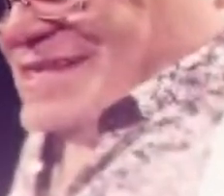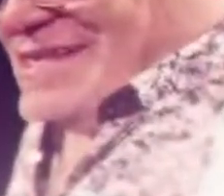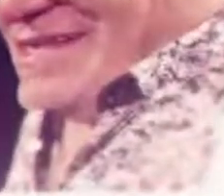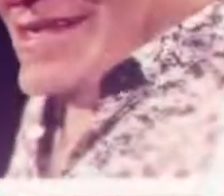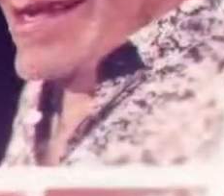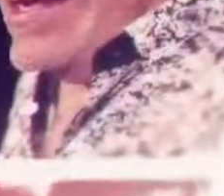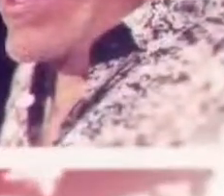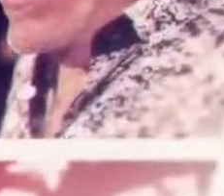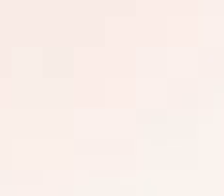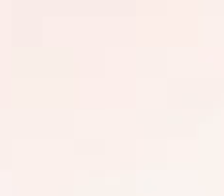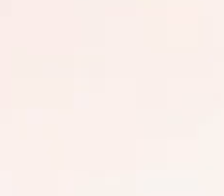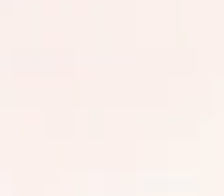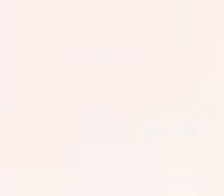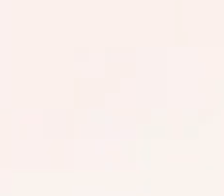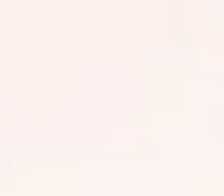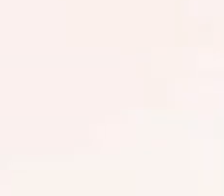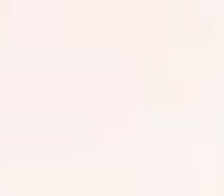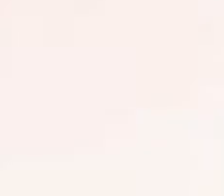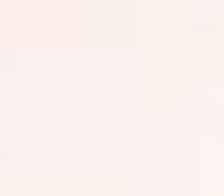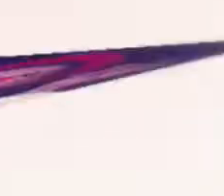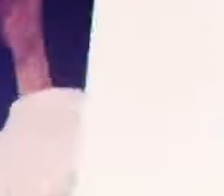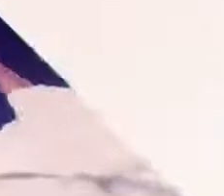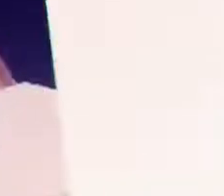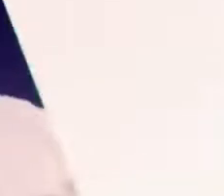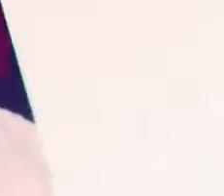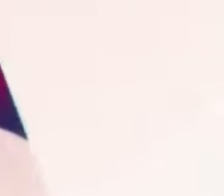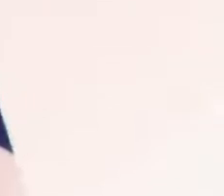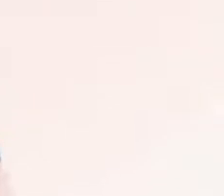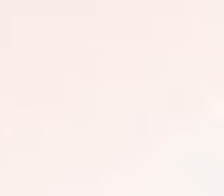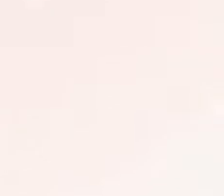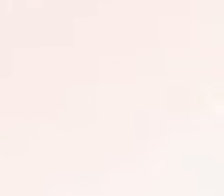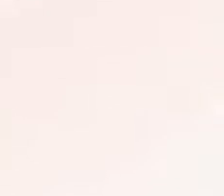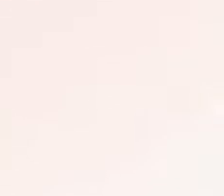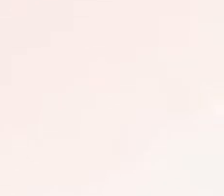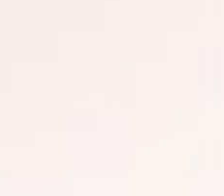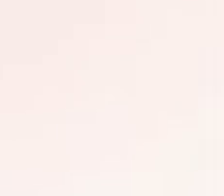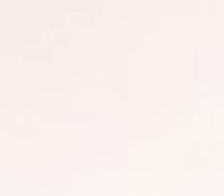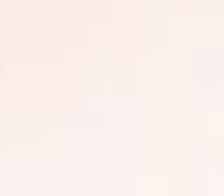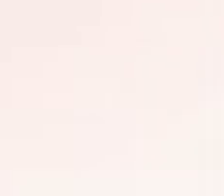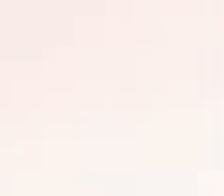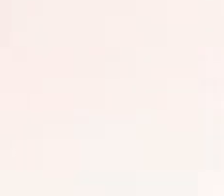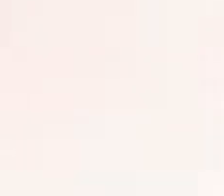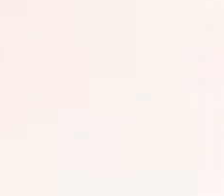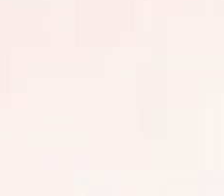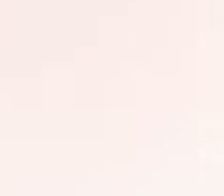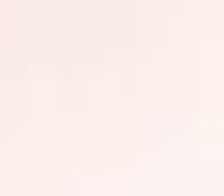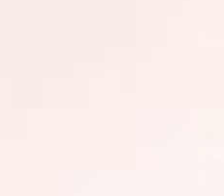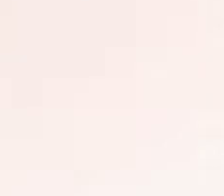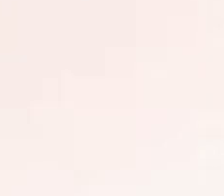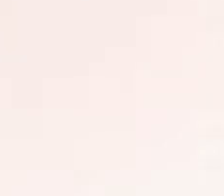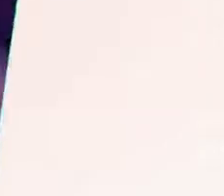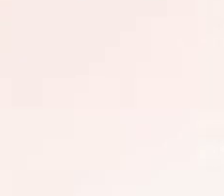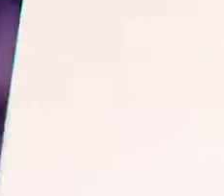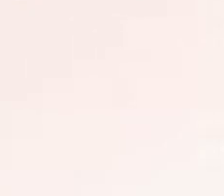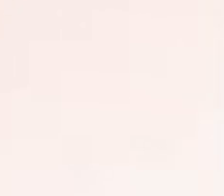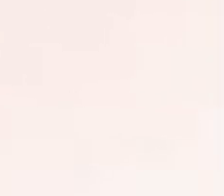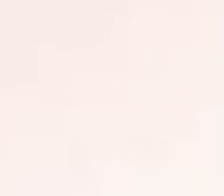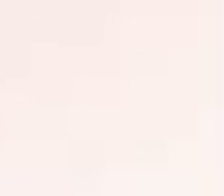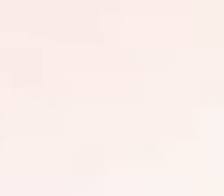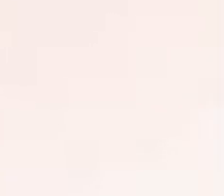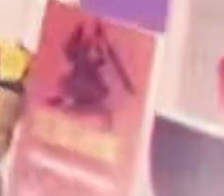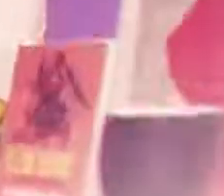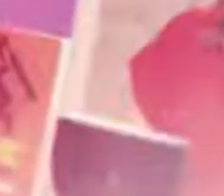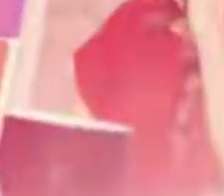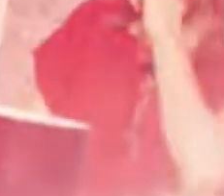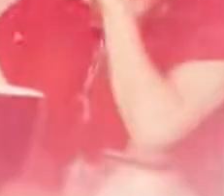Cada vez que escuchas o ves un programa hay que comparar la información que ofrece, revisar si el medio solo ve el público ganancias